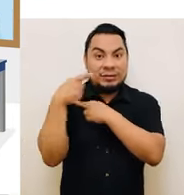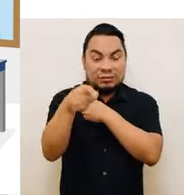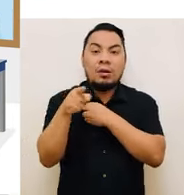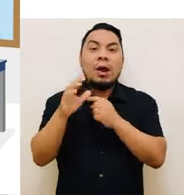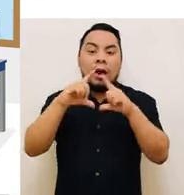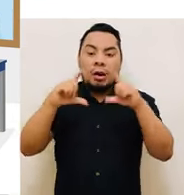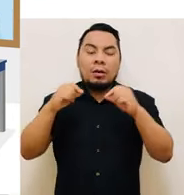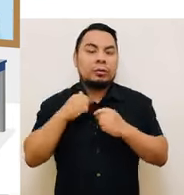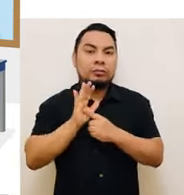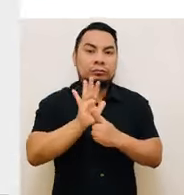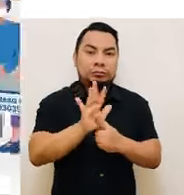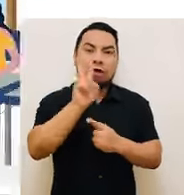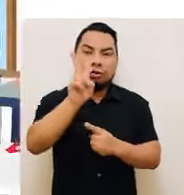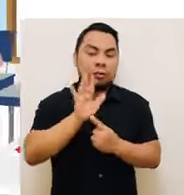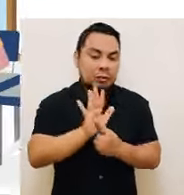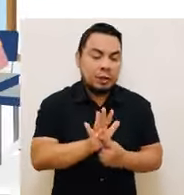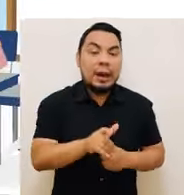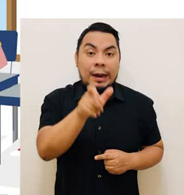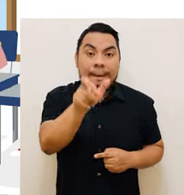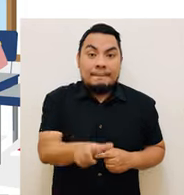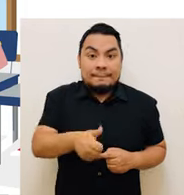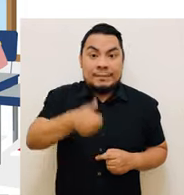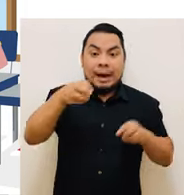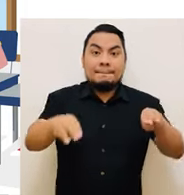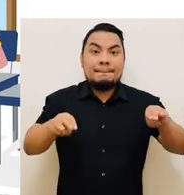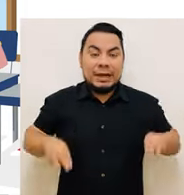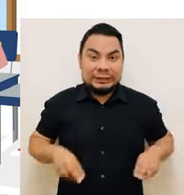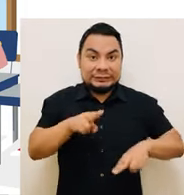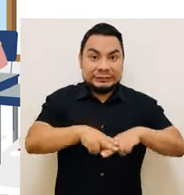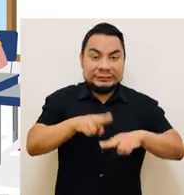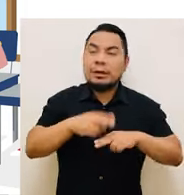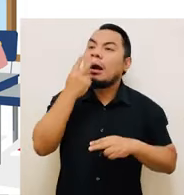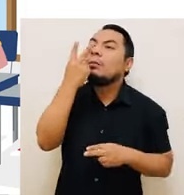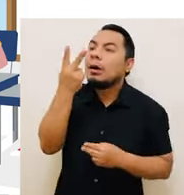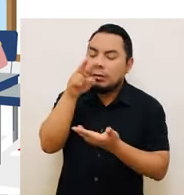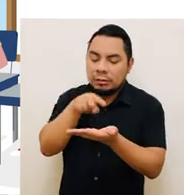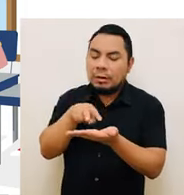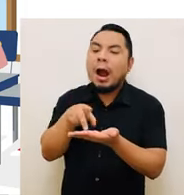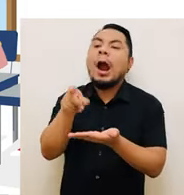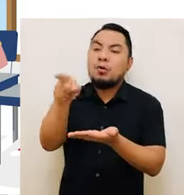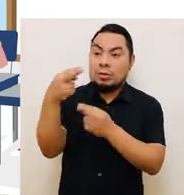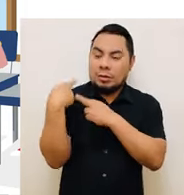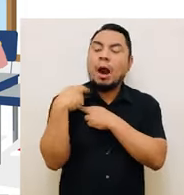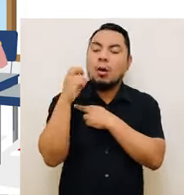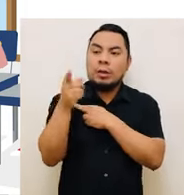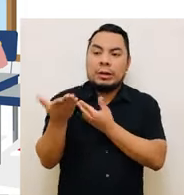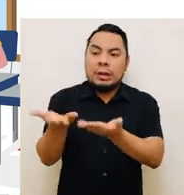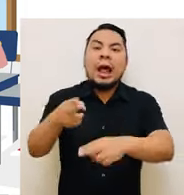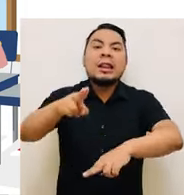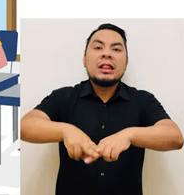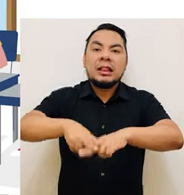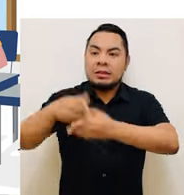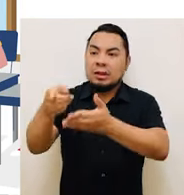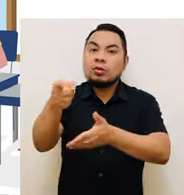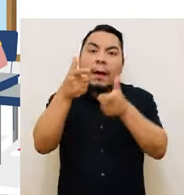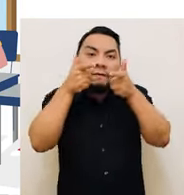organización política. La presidenta o el presidente de mesa te asignará una silla para que observes el desarrollo de